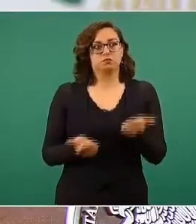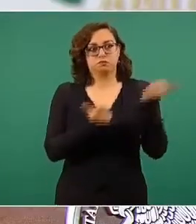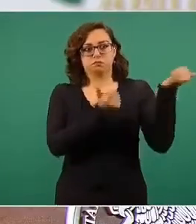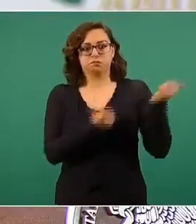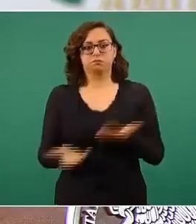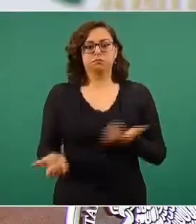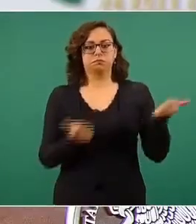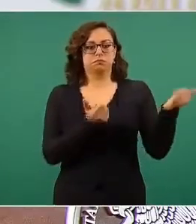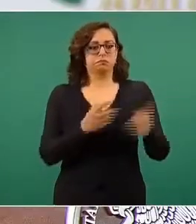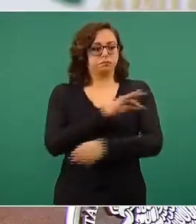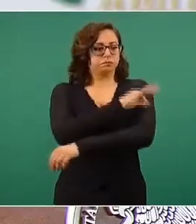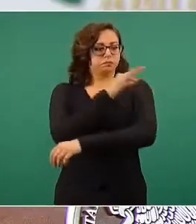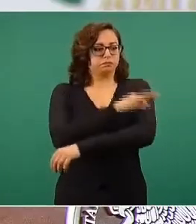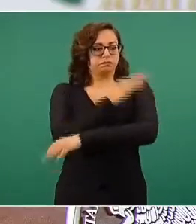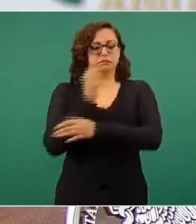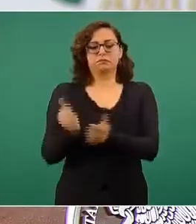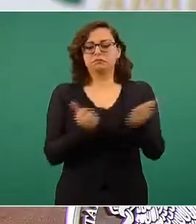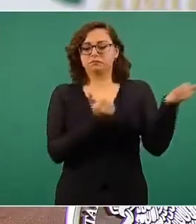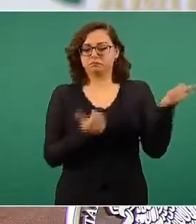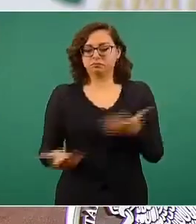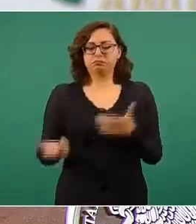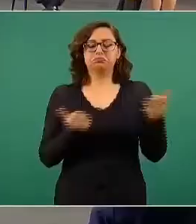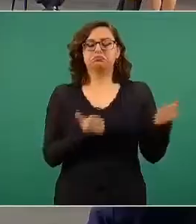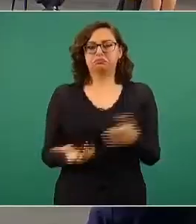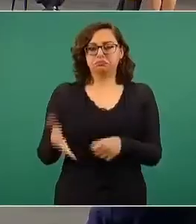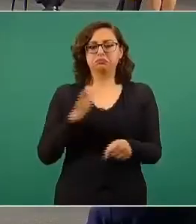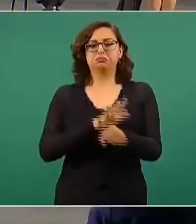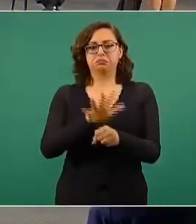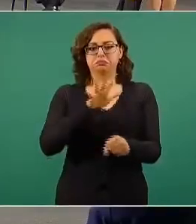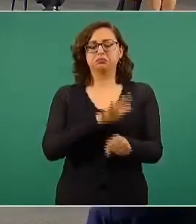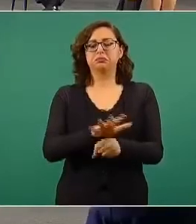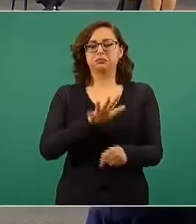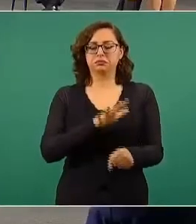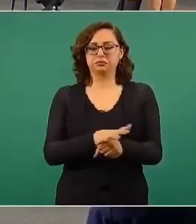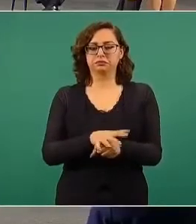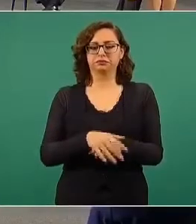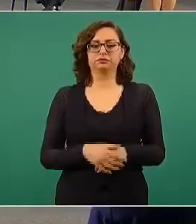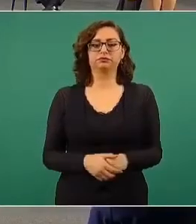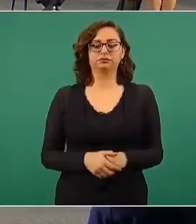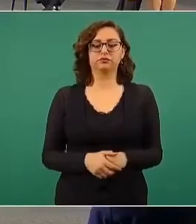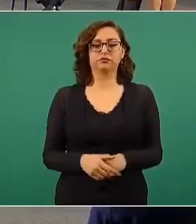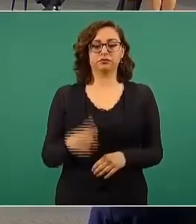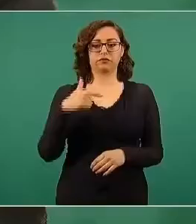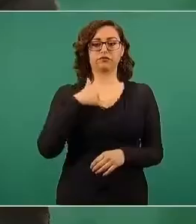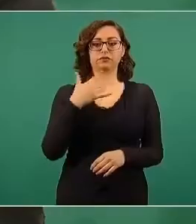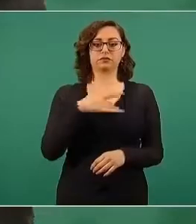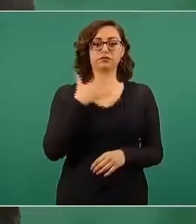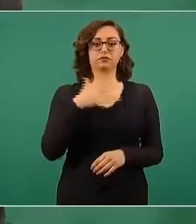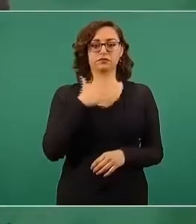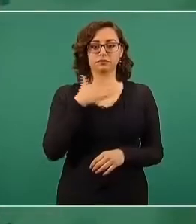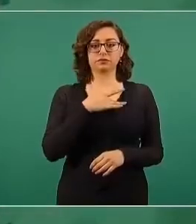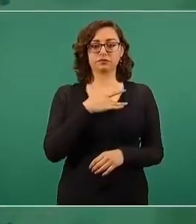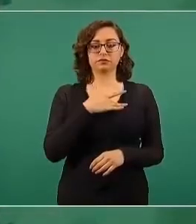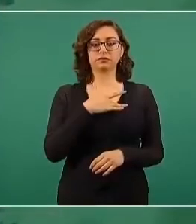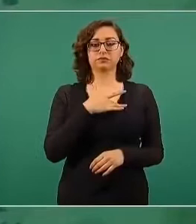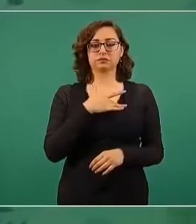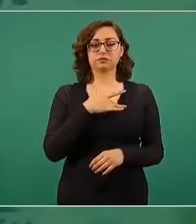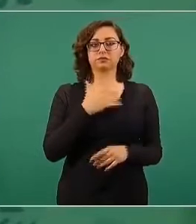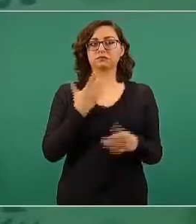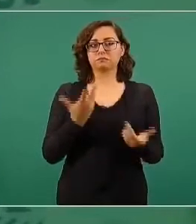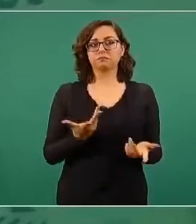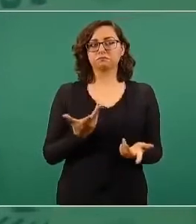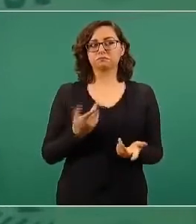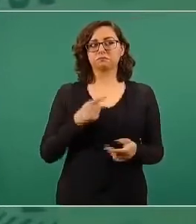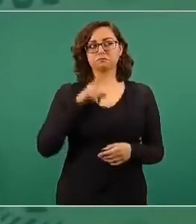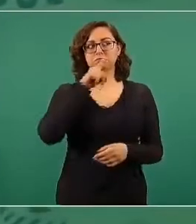de vacunas suficiente. Yo celebro que el presidente Biden